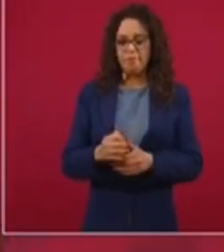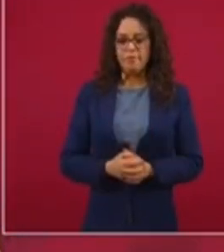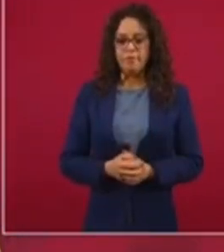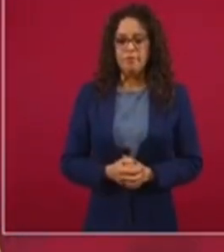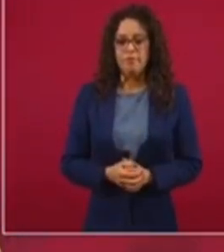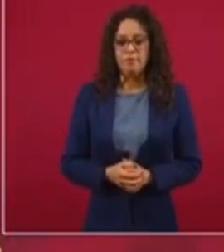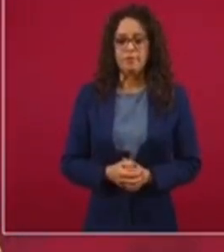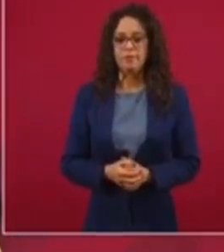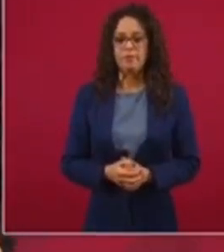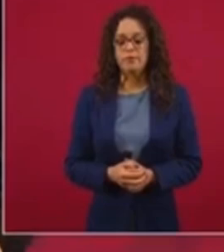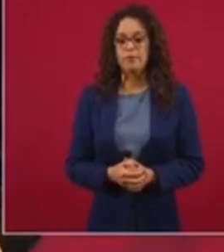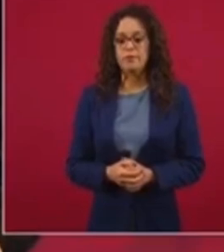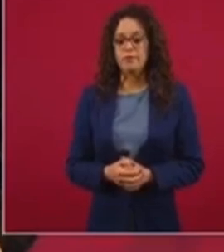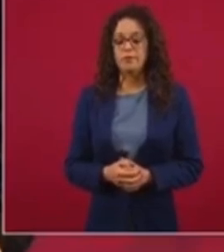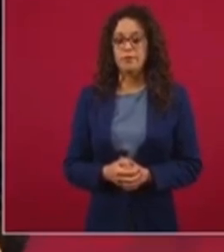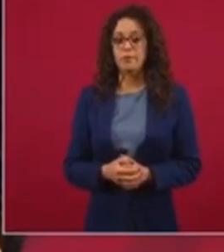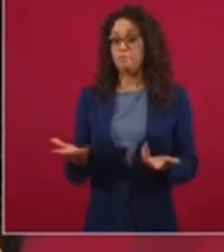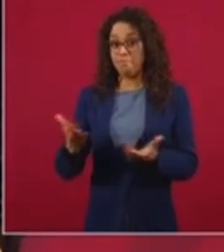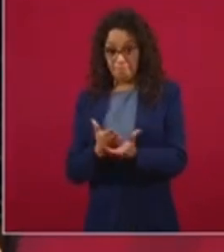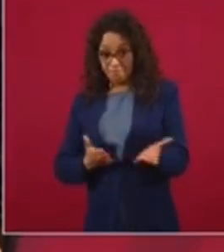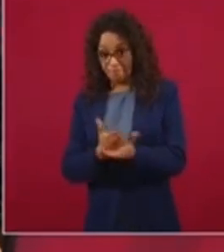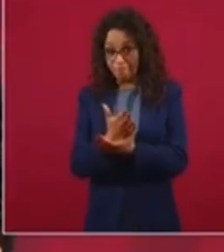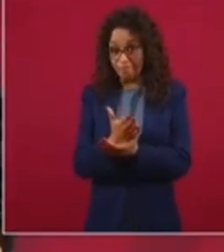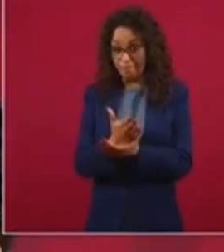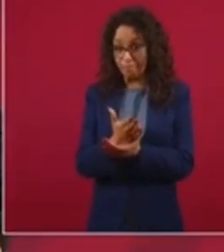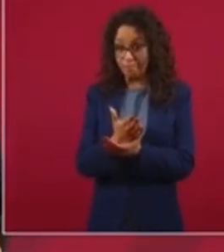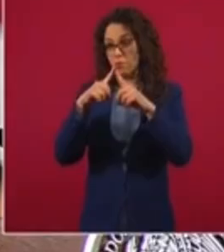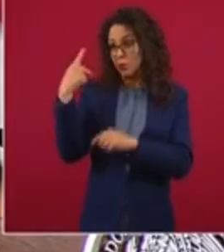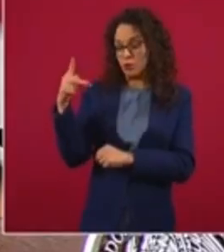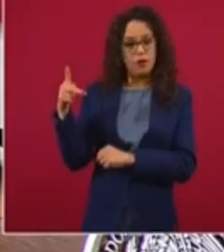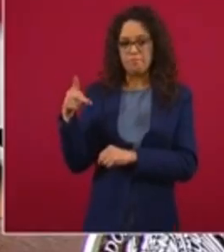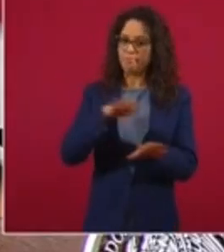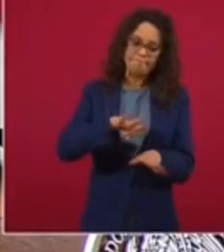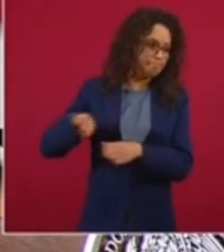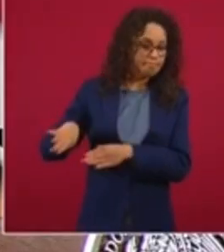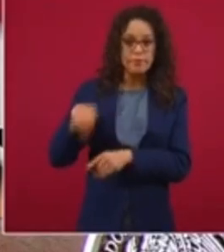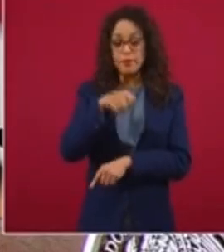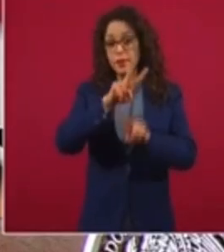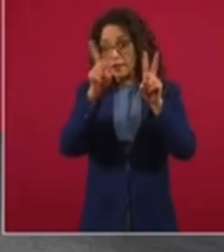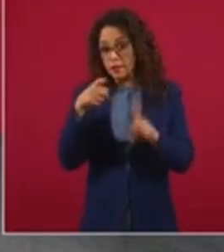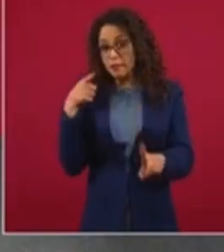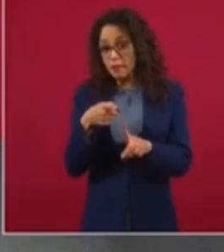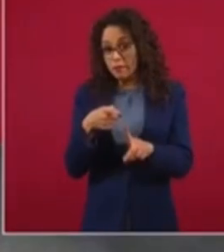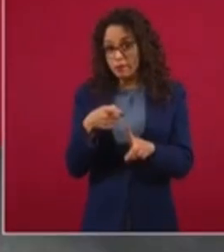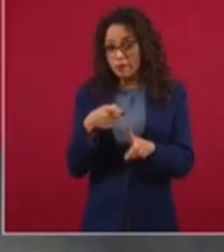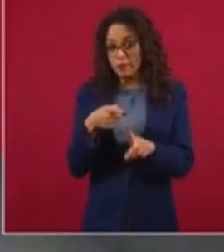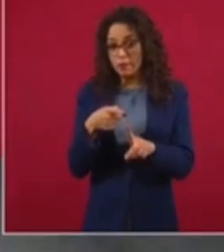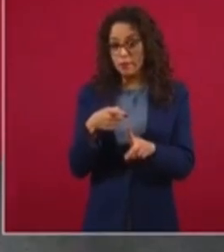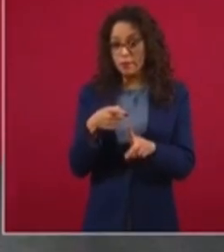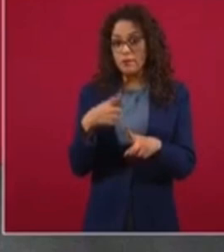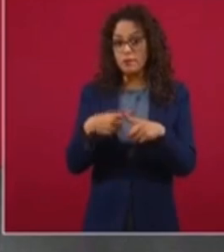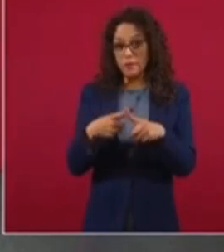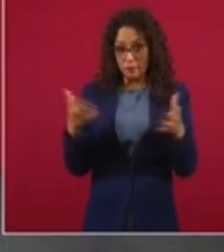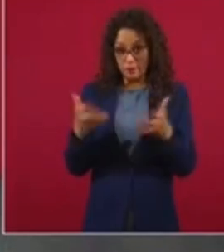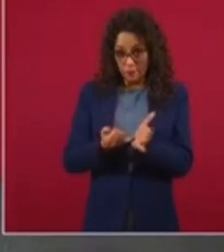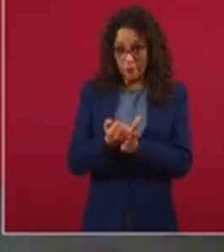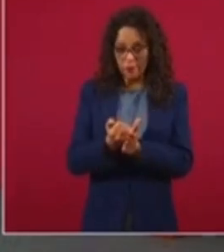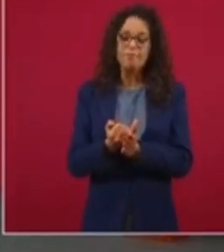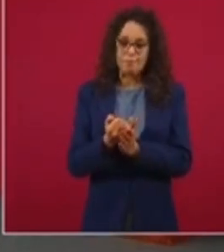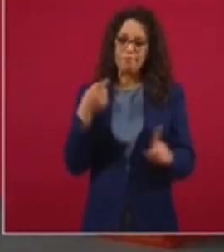estructuras de poder, sino que sea un asunto de las mujeres,